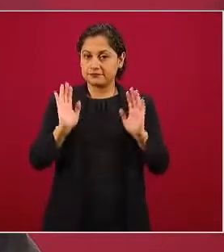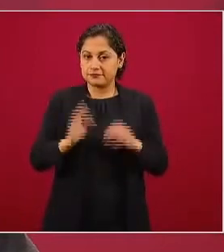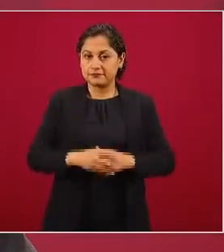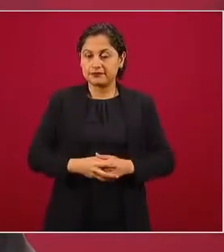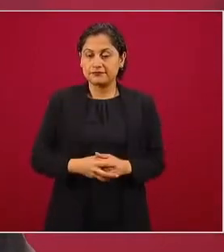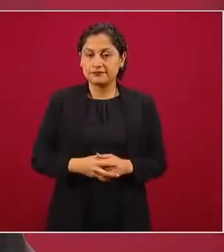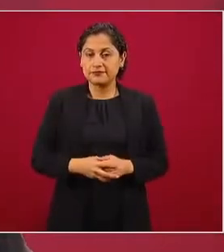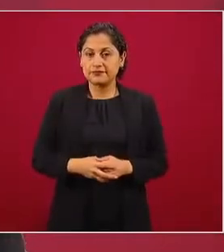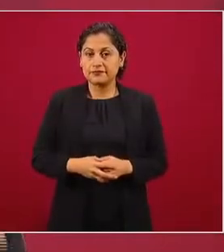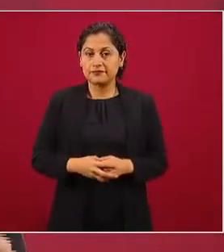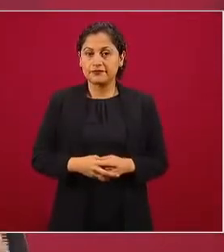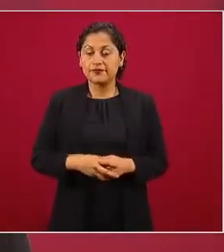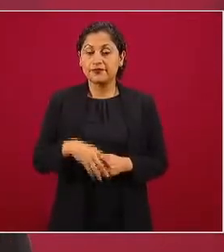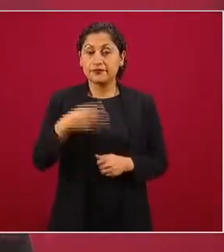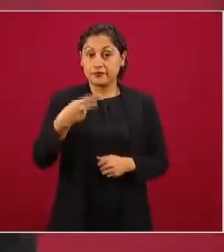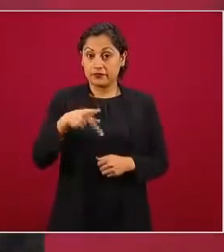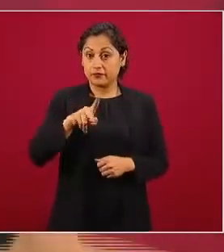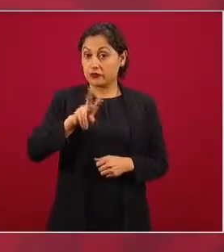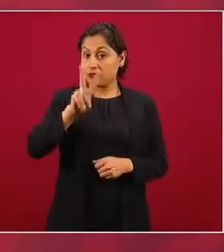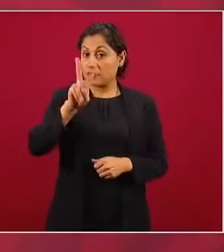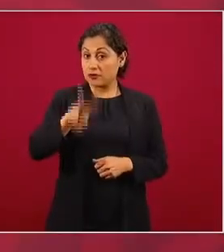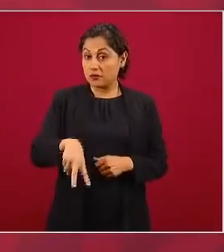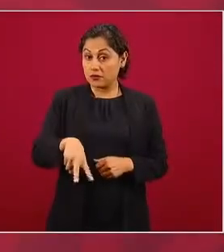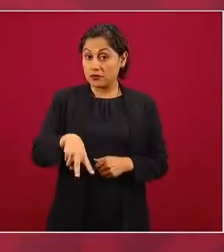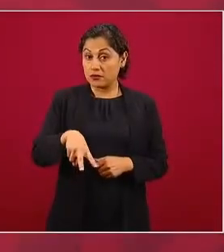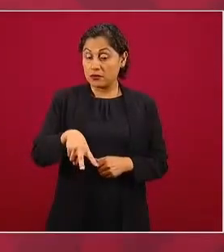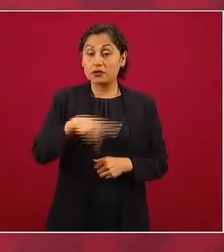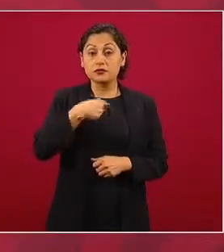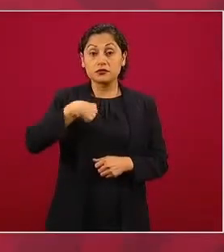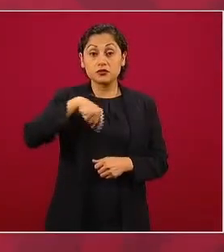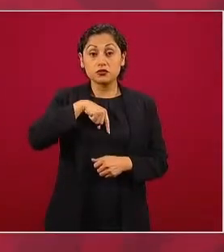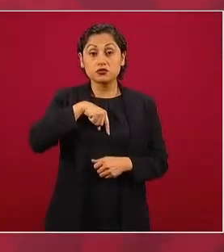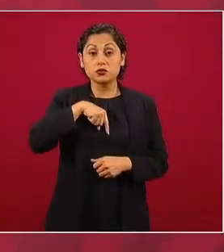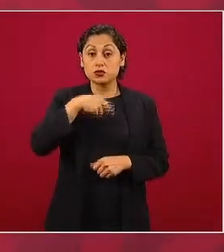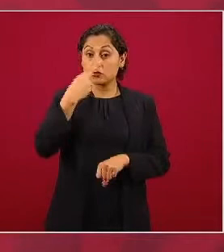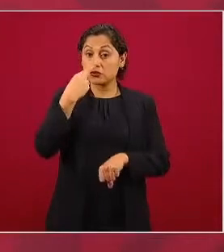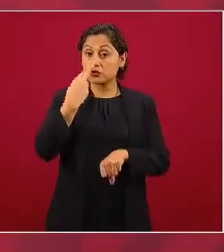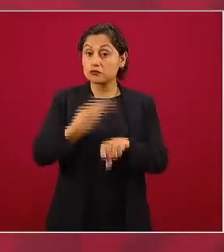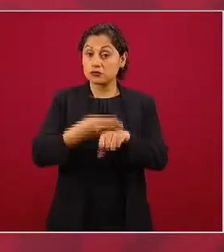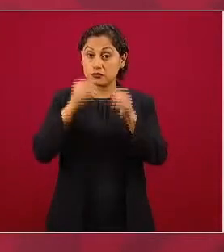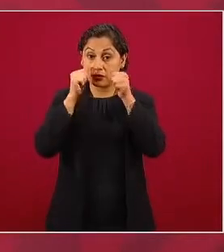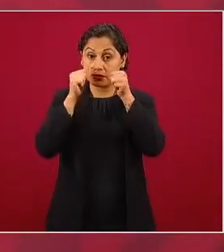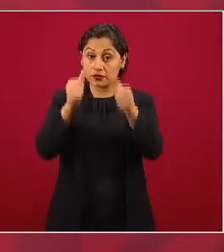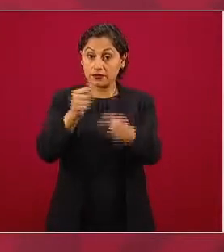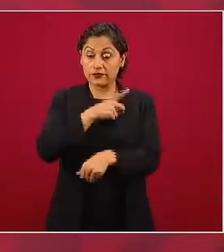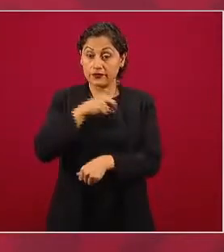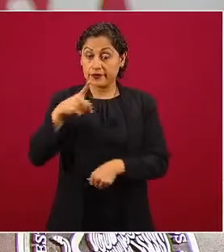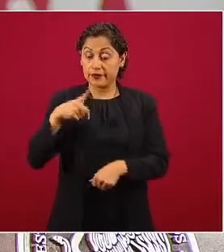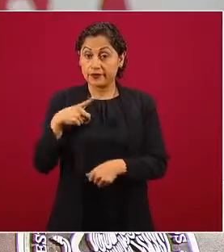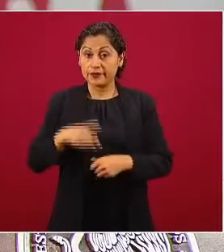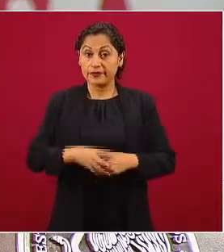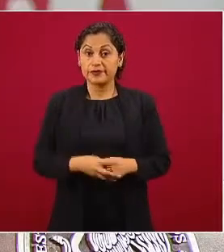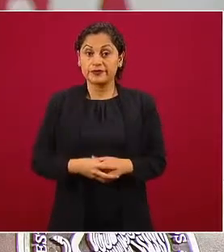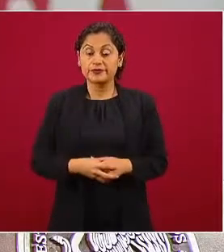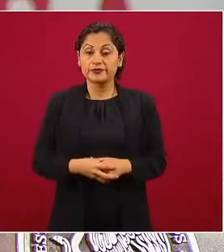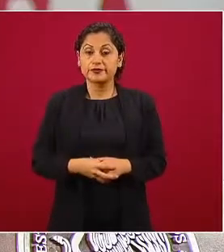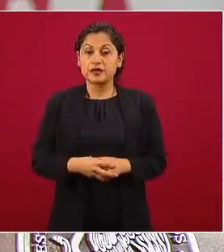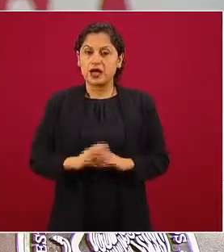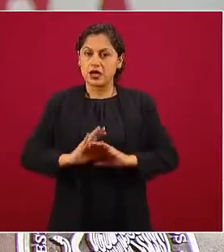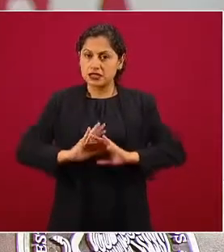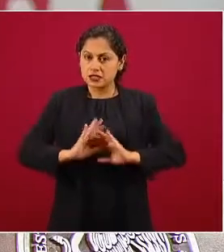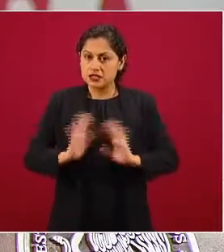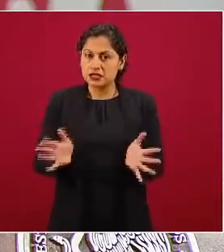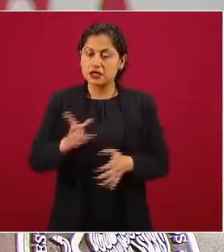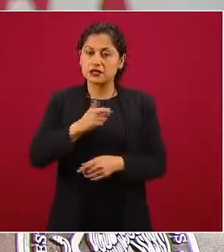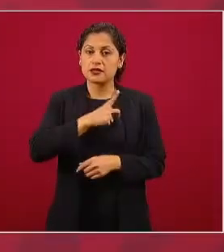Pero tenemos que atender eso, ya es el momento